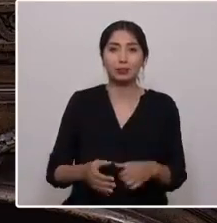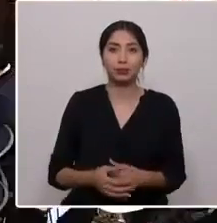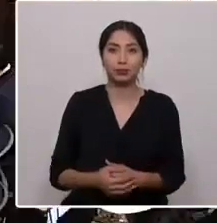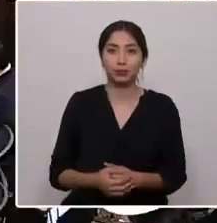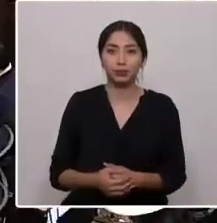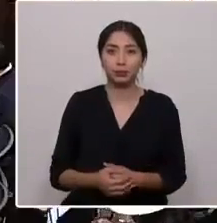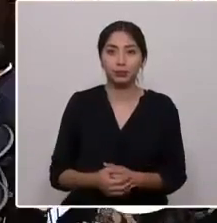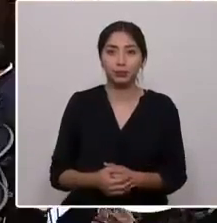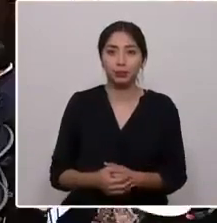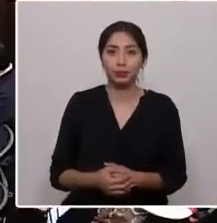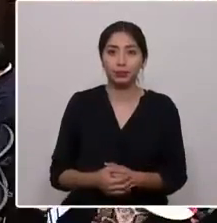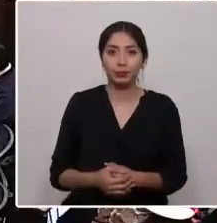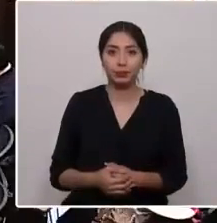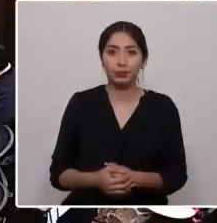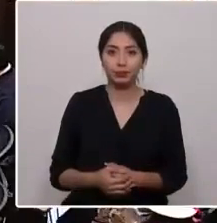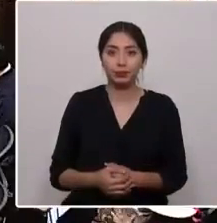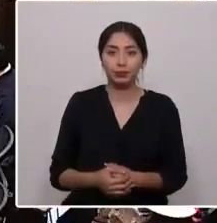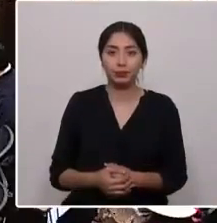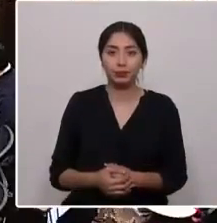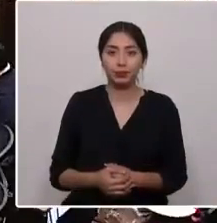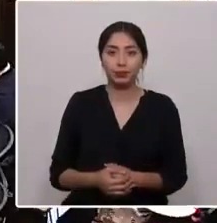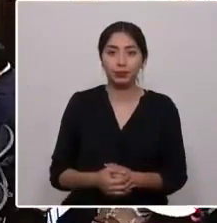Aplausos. Aplausos. Aplausos. Aplausos.